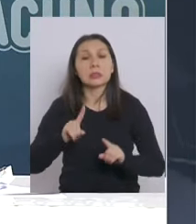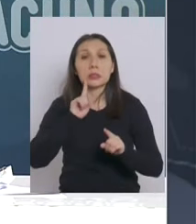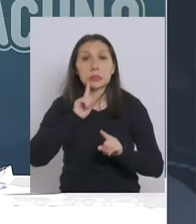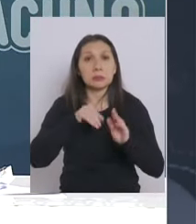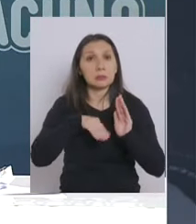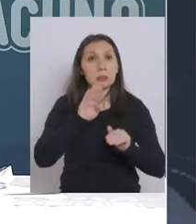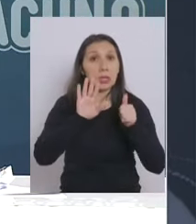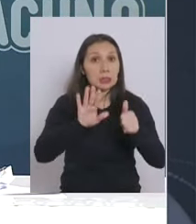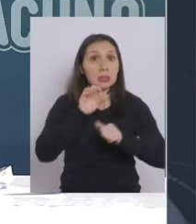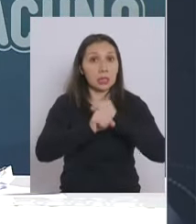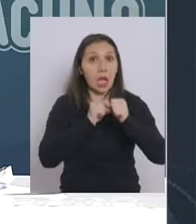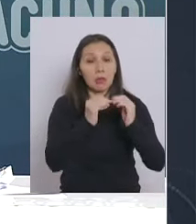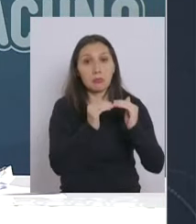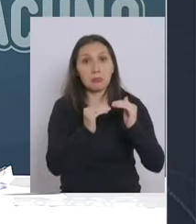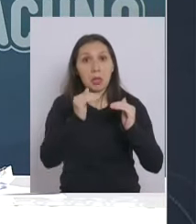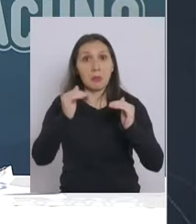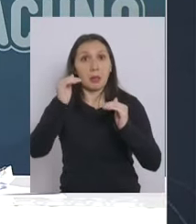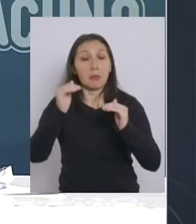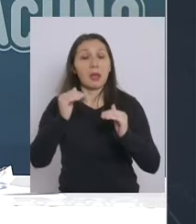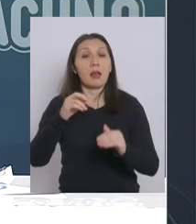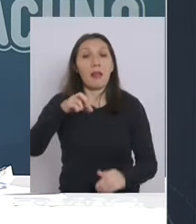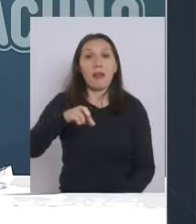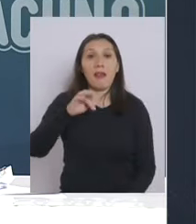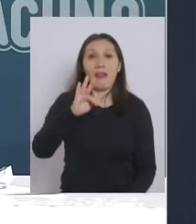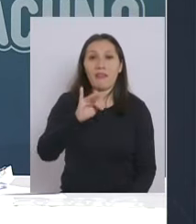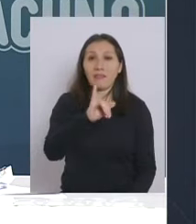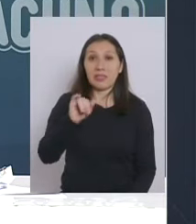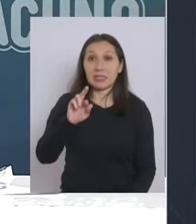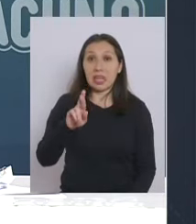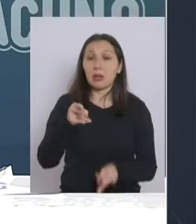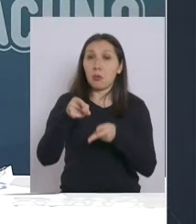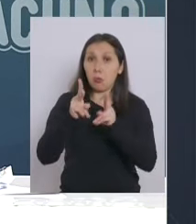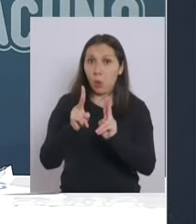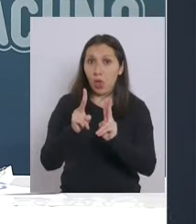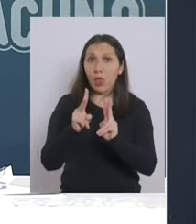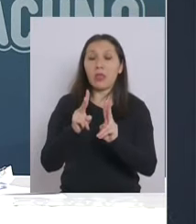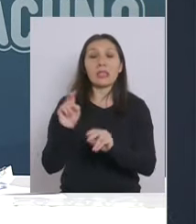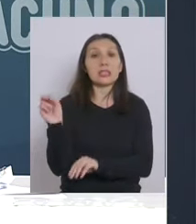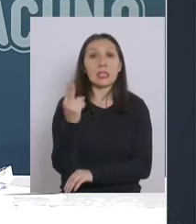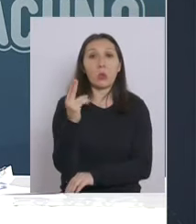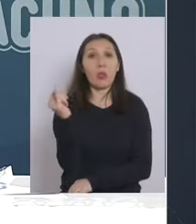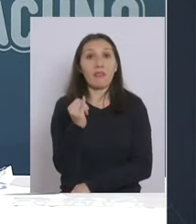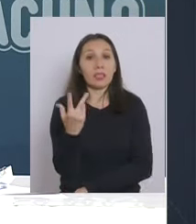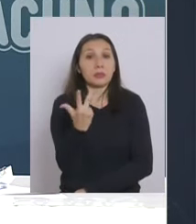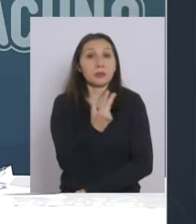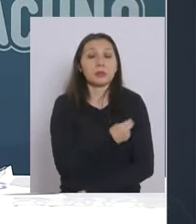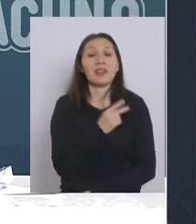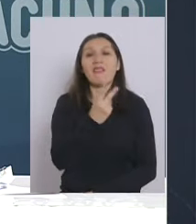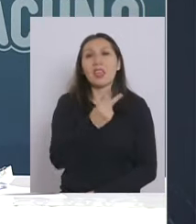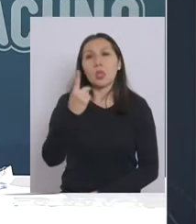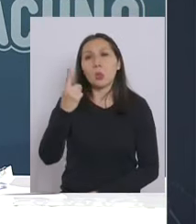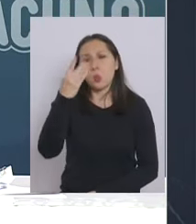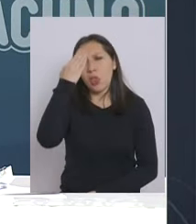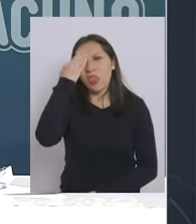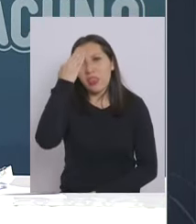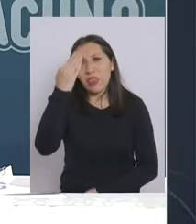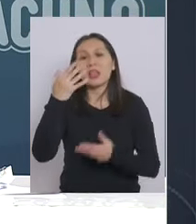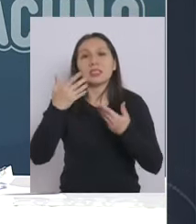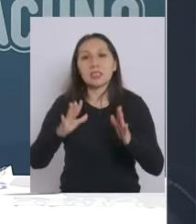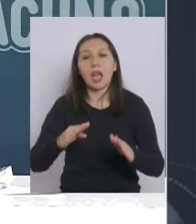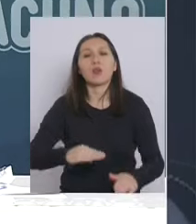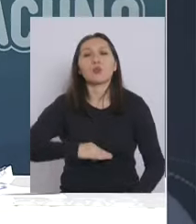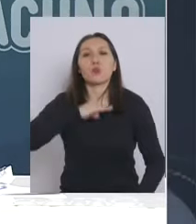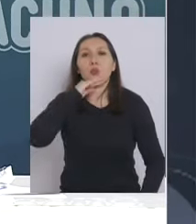de 16 años y como la vacuna Pfizer se recibe la segunda dosis a los 21 días probablemente ya han